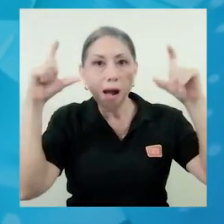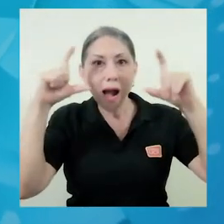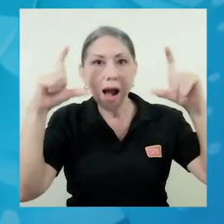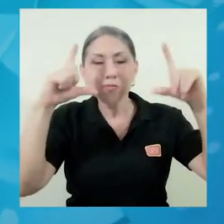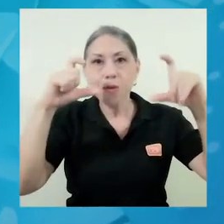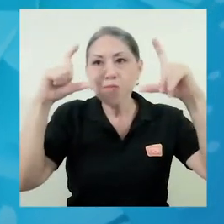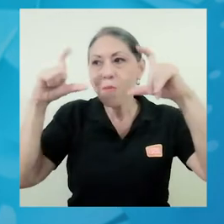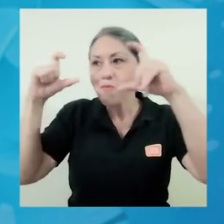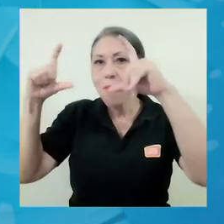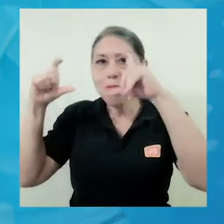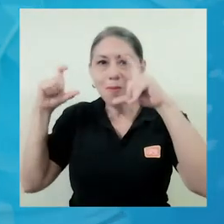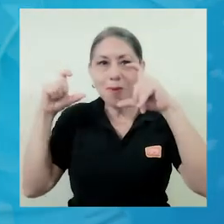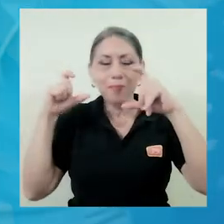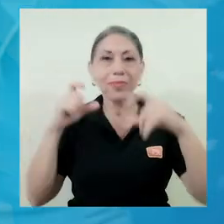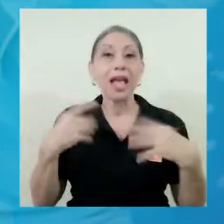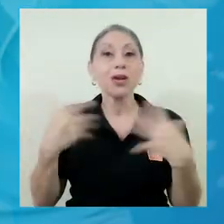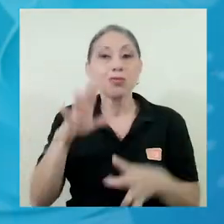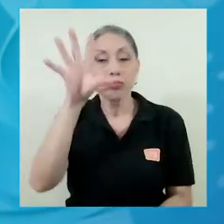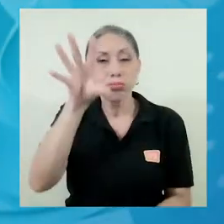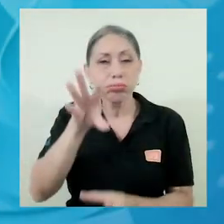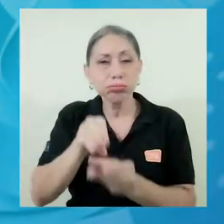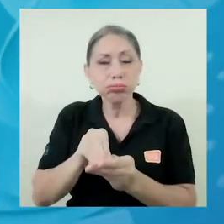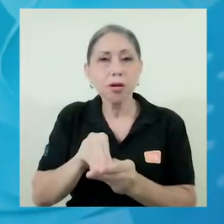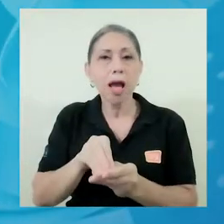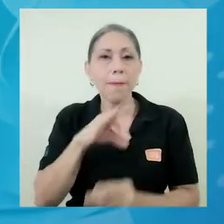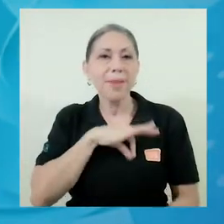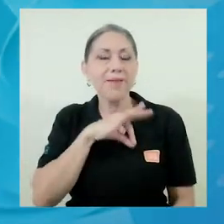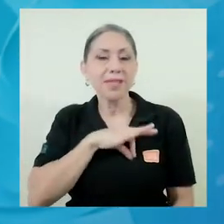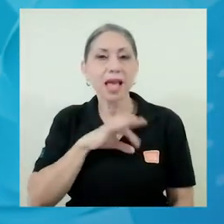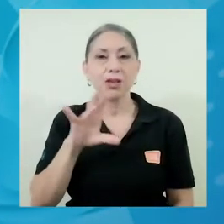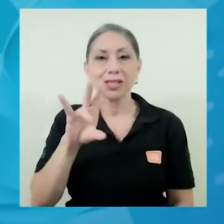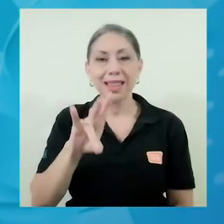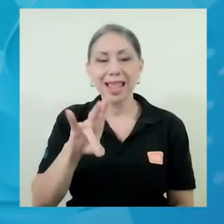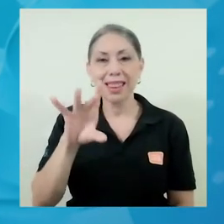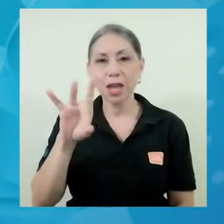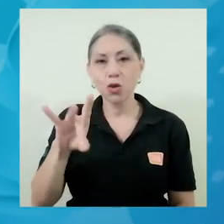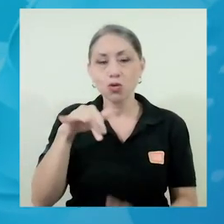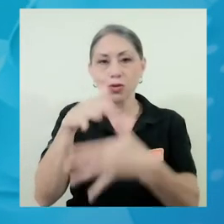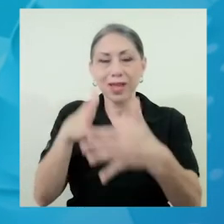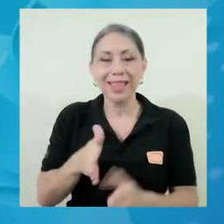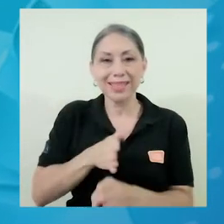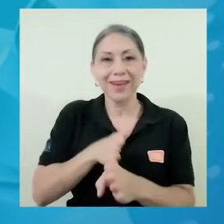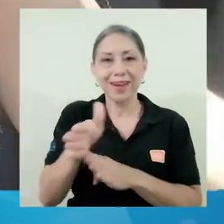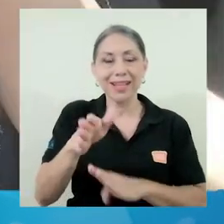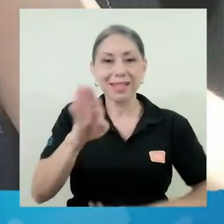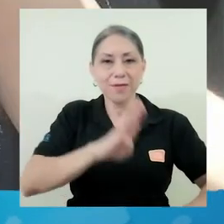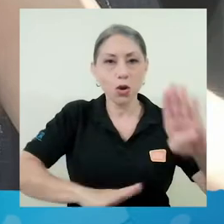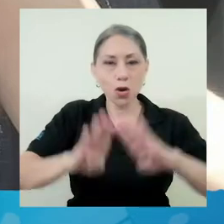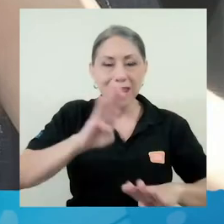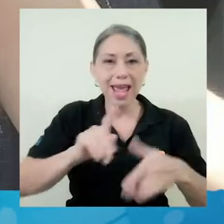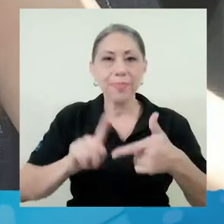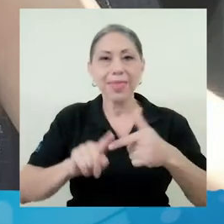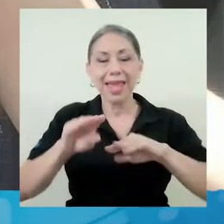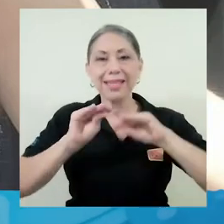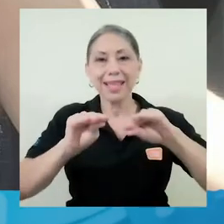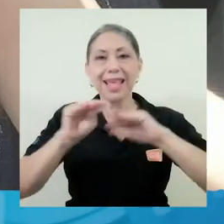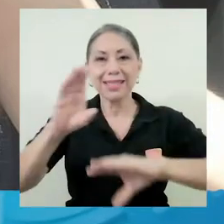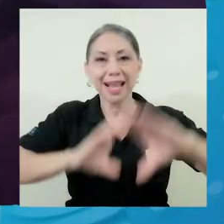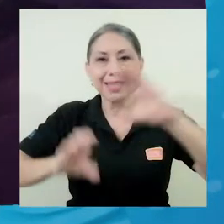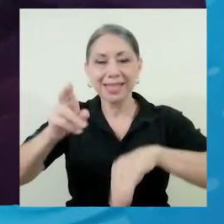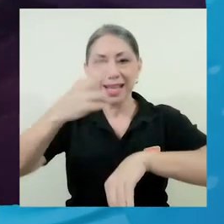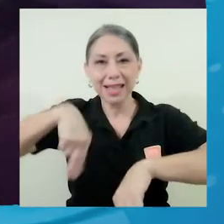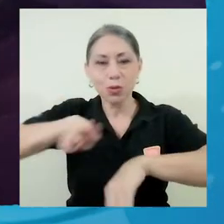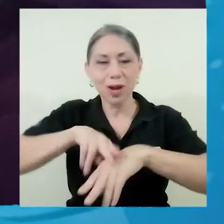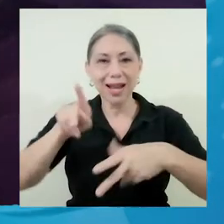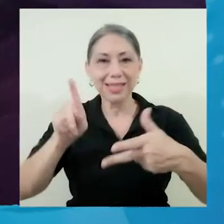fotografías. En total, se han visto beneficiados 78 estudiantes de las carreras de biología, enseñanza